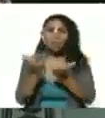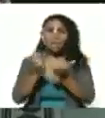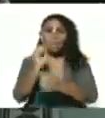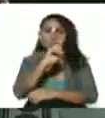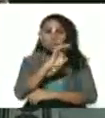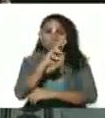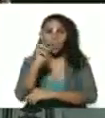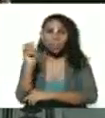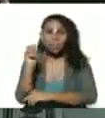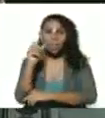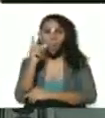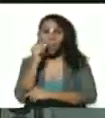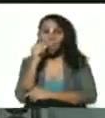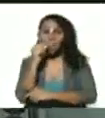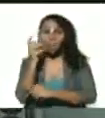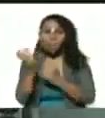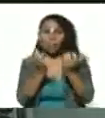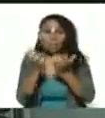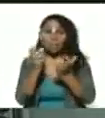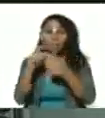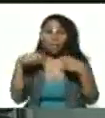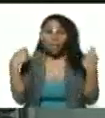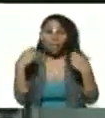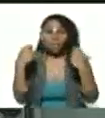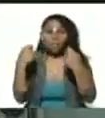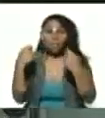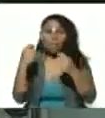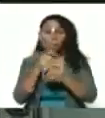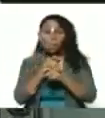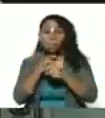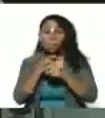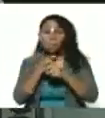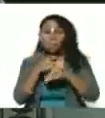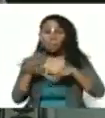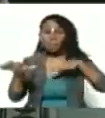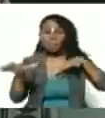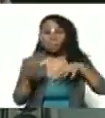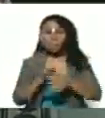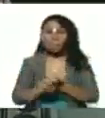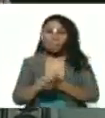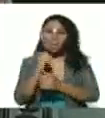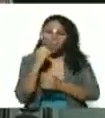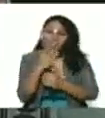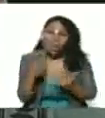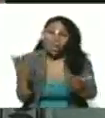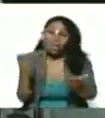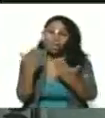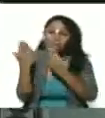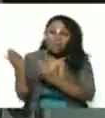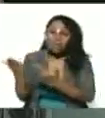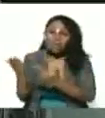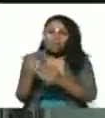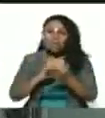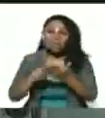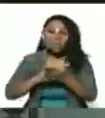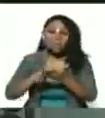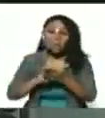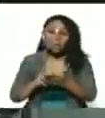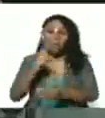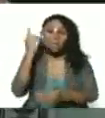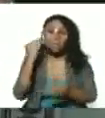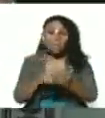120 hombres cada cocina son cocinas de campaña masiva y bueno así recuperamos más de